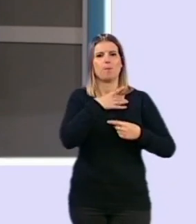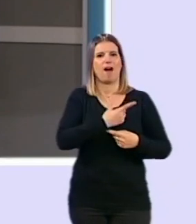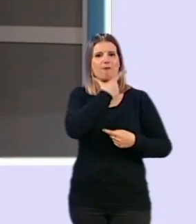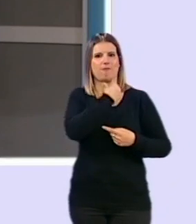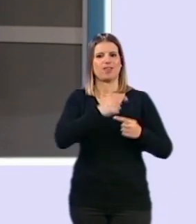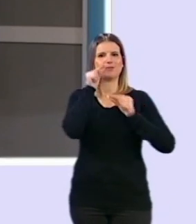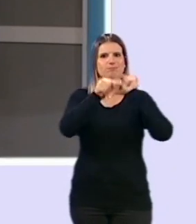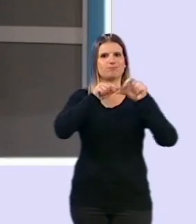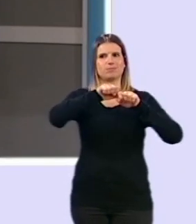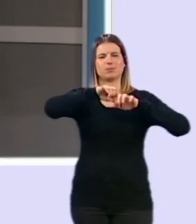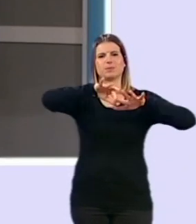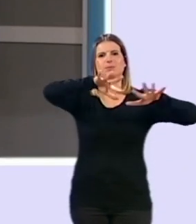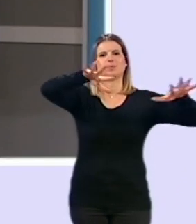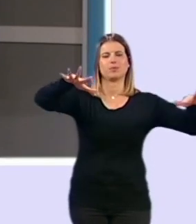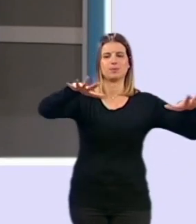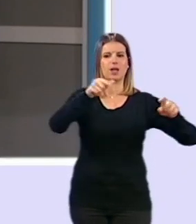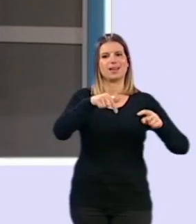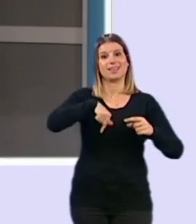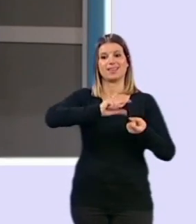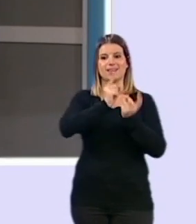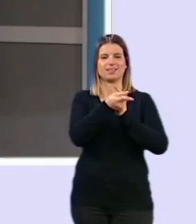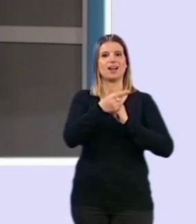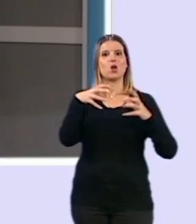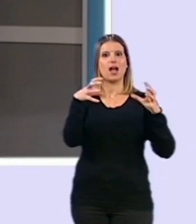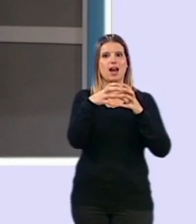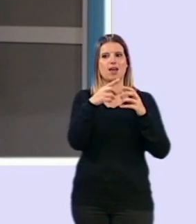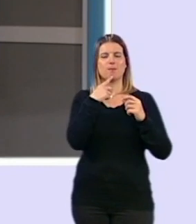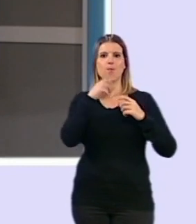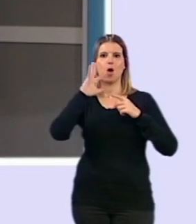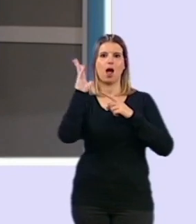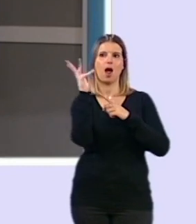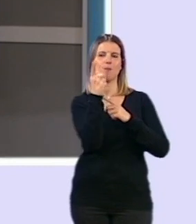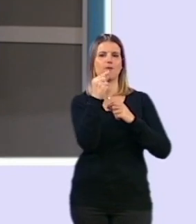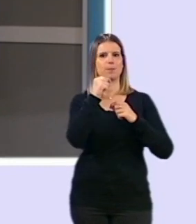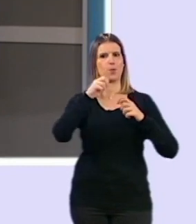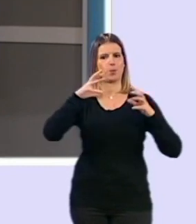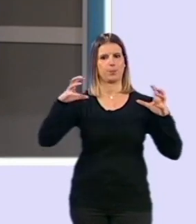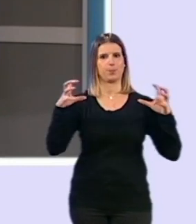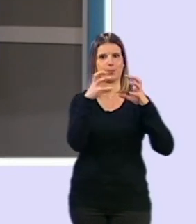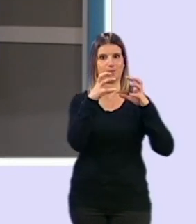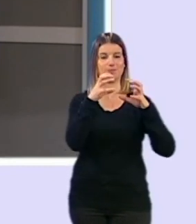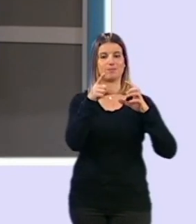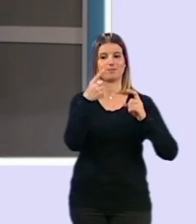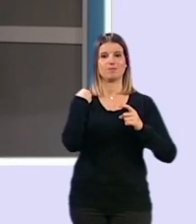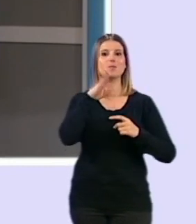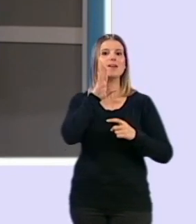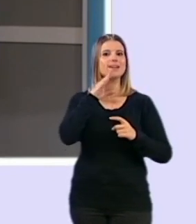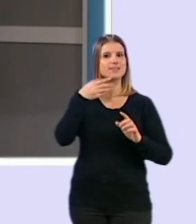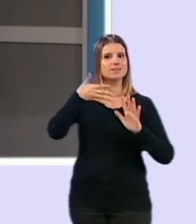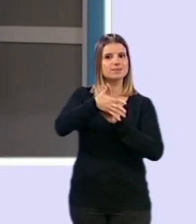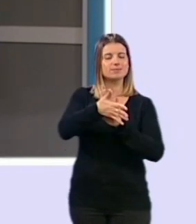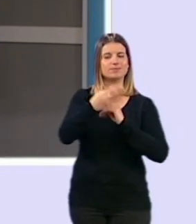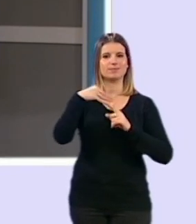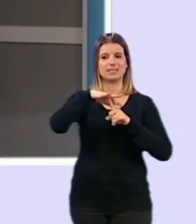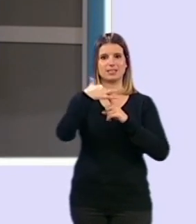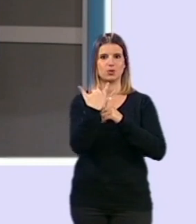que se nos queden concentradas en la atmósfera. También, no solo su situación orográfica, sino también lo que acabamos de decir anteriormente, su